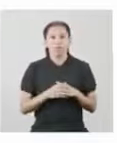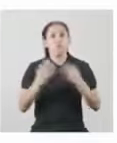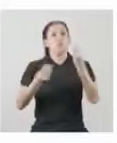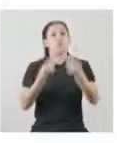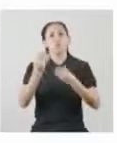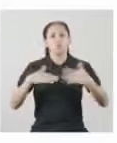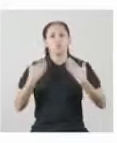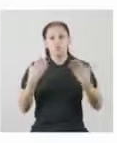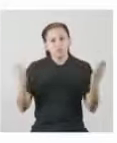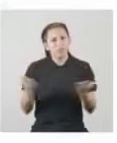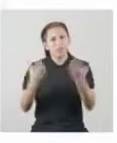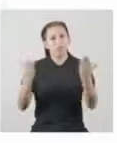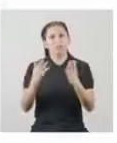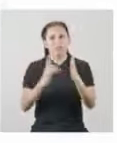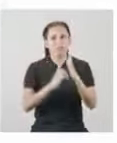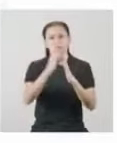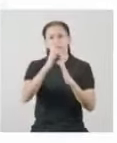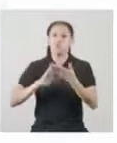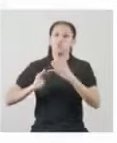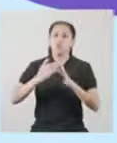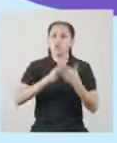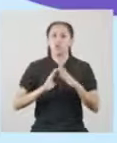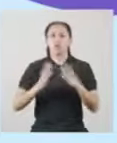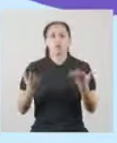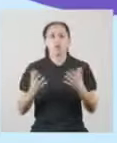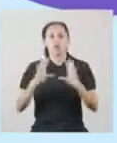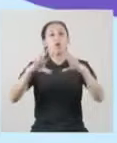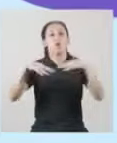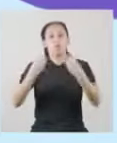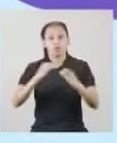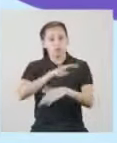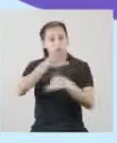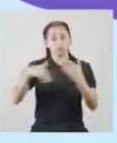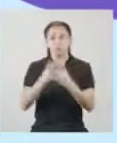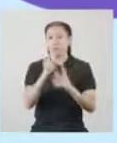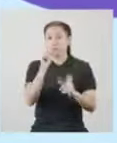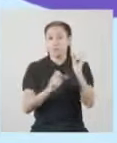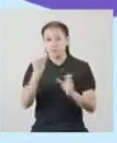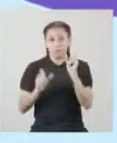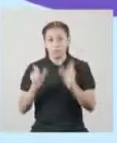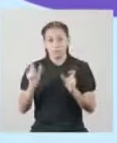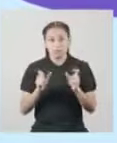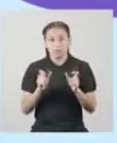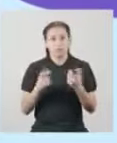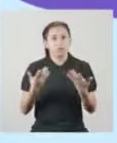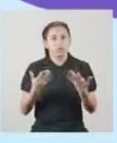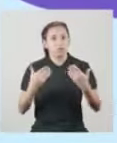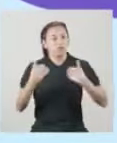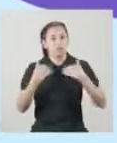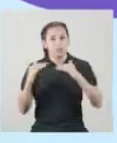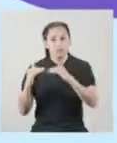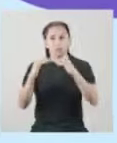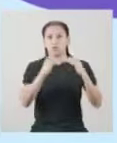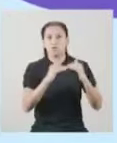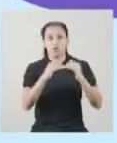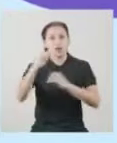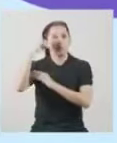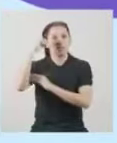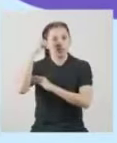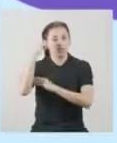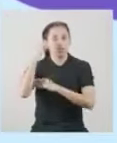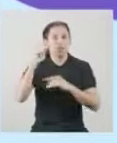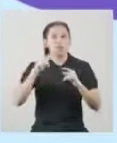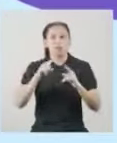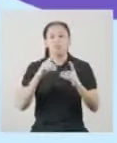debe promover la participación para el desarrollo de la comunidad? Porque todos somos personas, por lo cual tenemos los mismos derechos